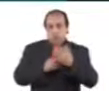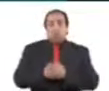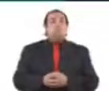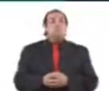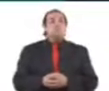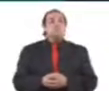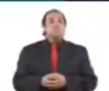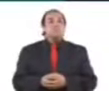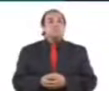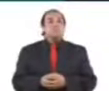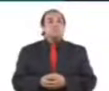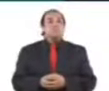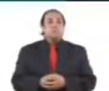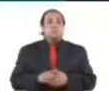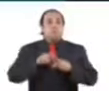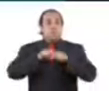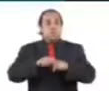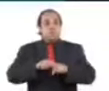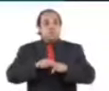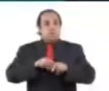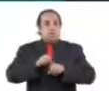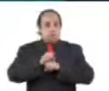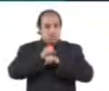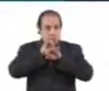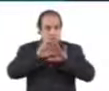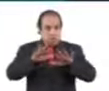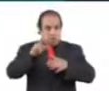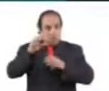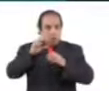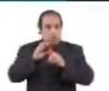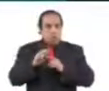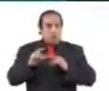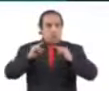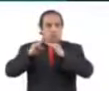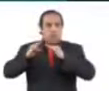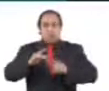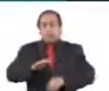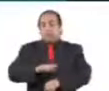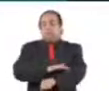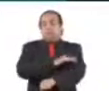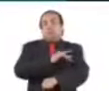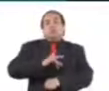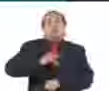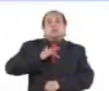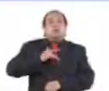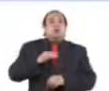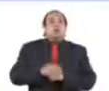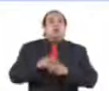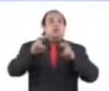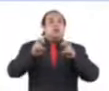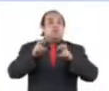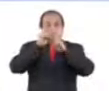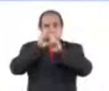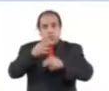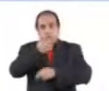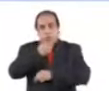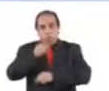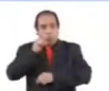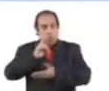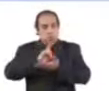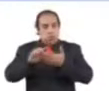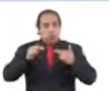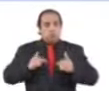Seguimos con la implementación de campañas de sensibilización en materia de género y derechos humanos,